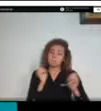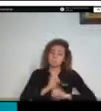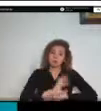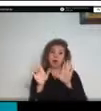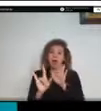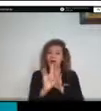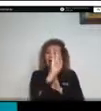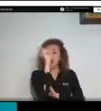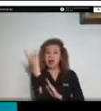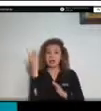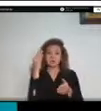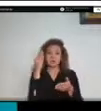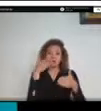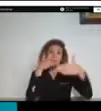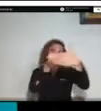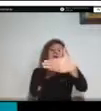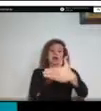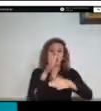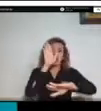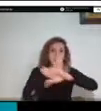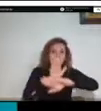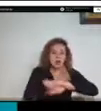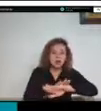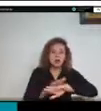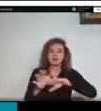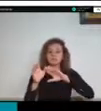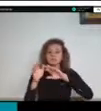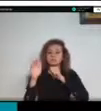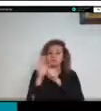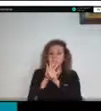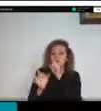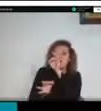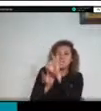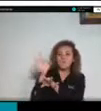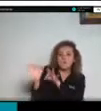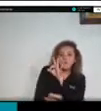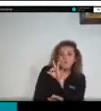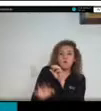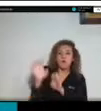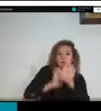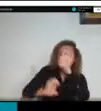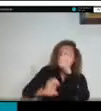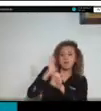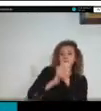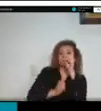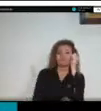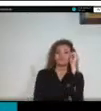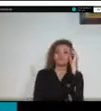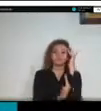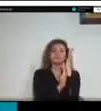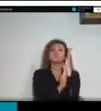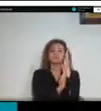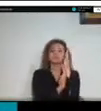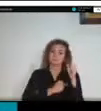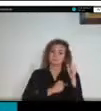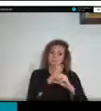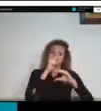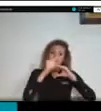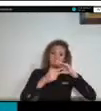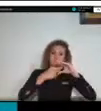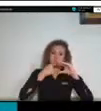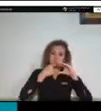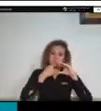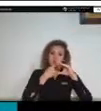para evitar casos de incendios o personas que lo realizan e invitarlos a escribir a nuestro correo electrónico info